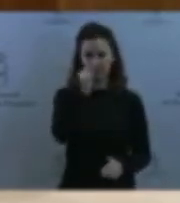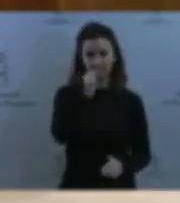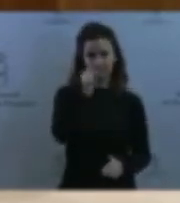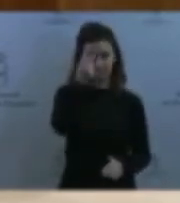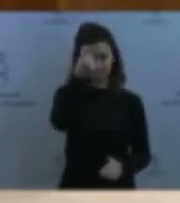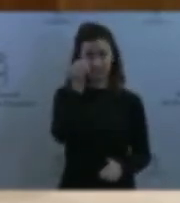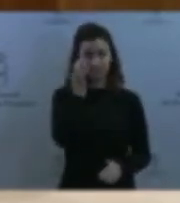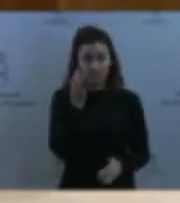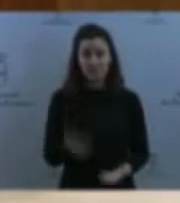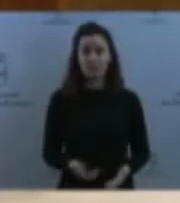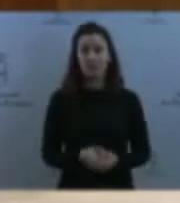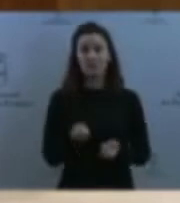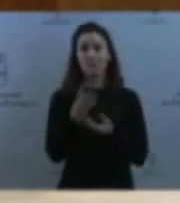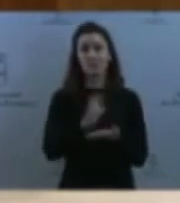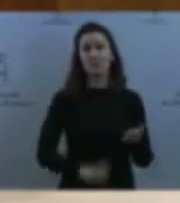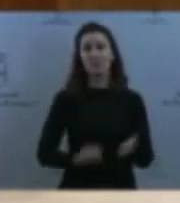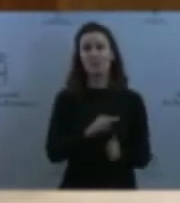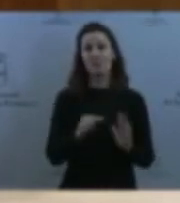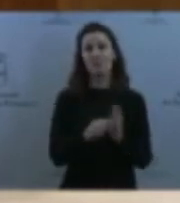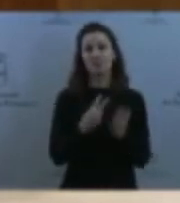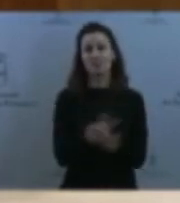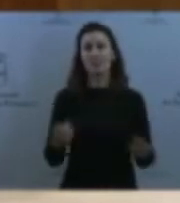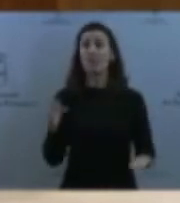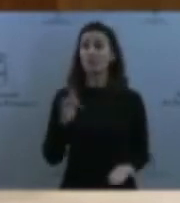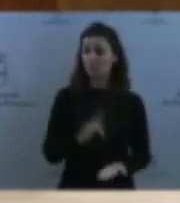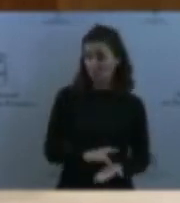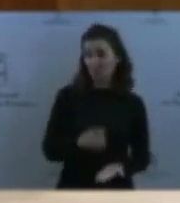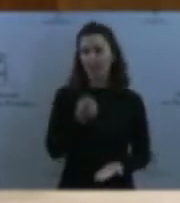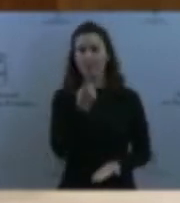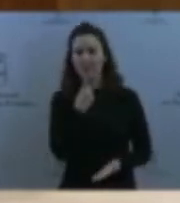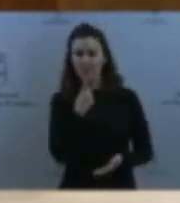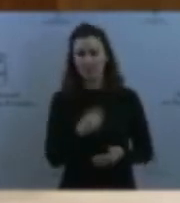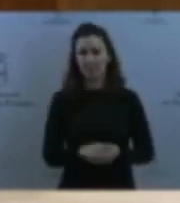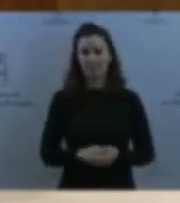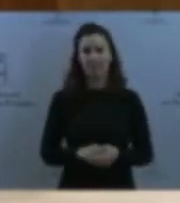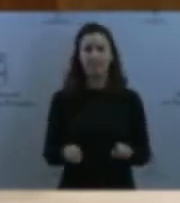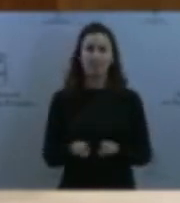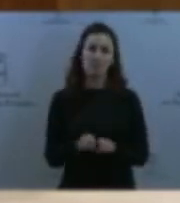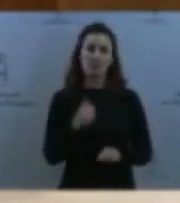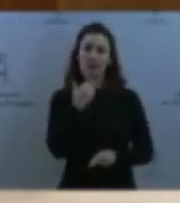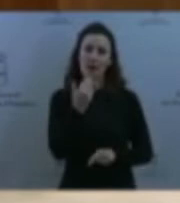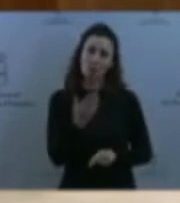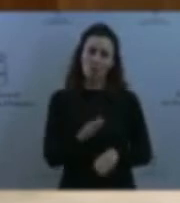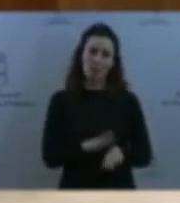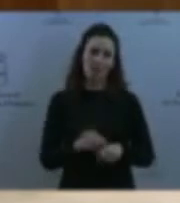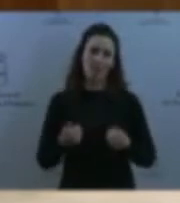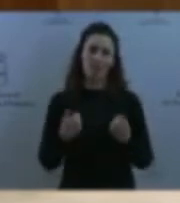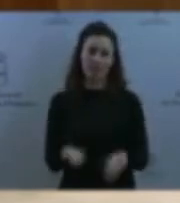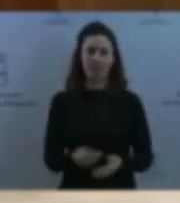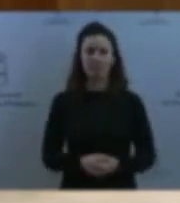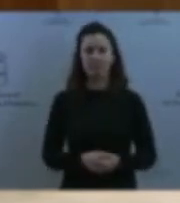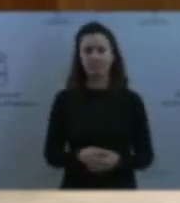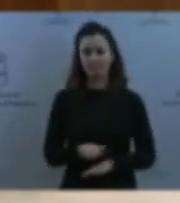le dan algo más que un tirón de orejas al Gobierno de España. Porque hay un largo etcétera de